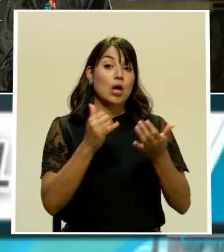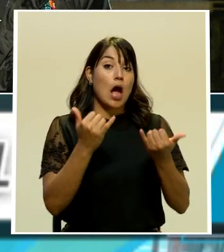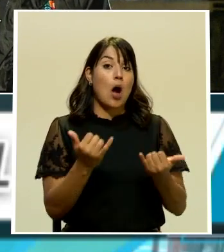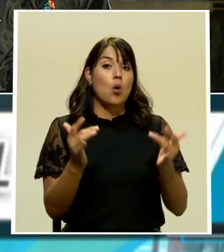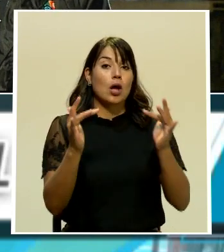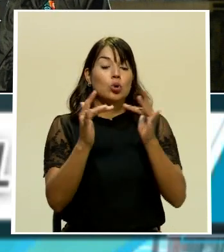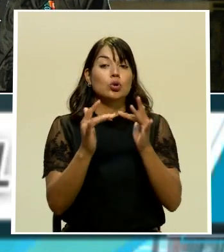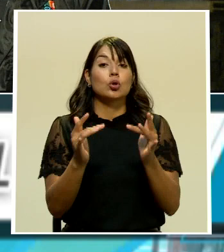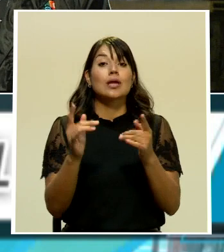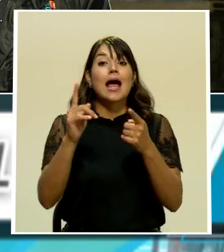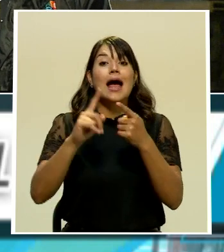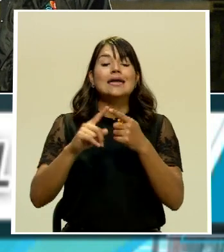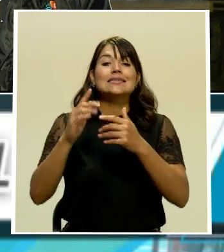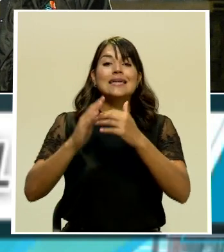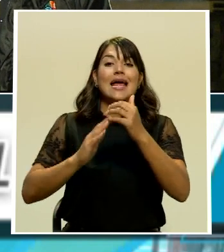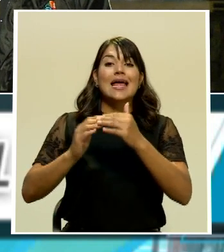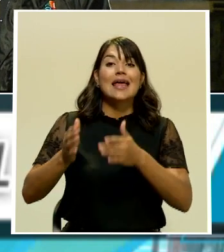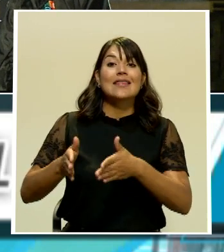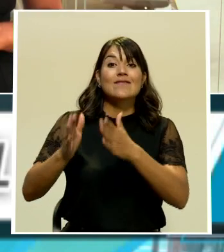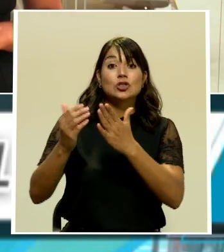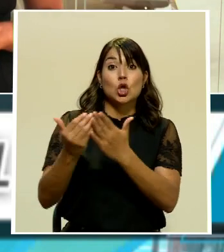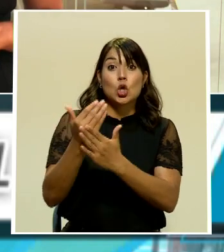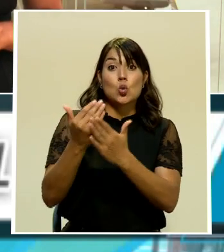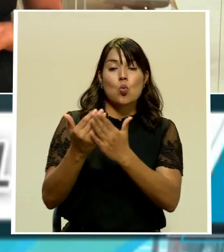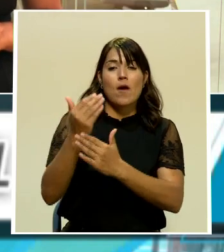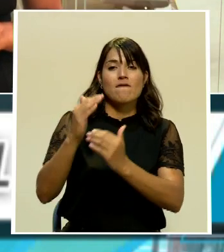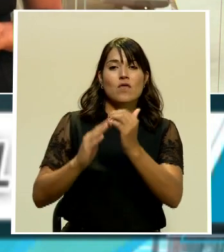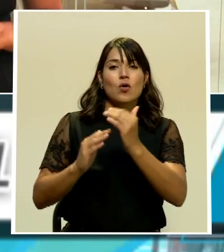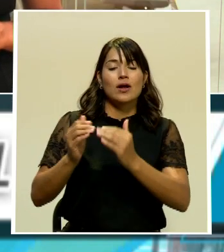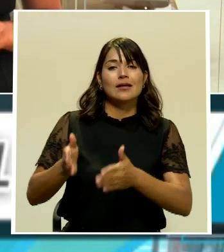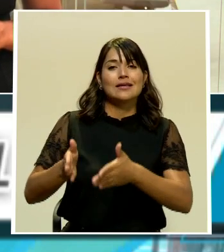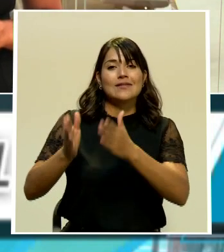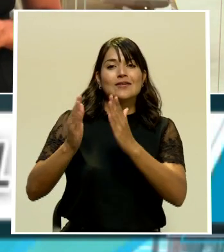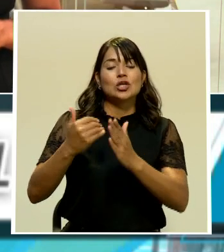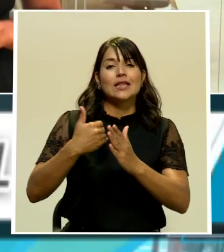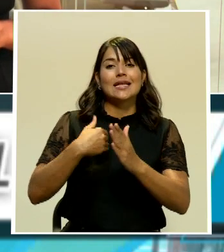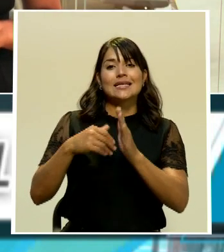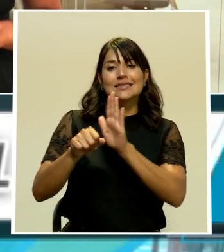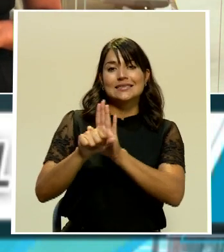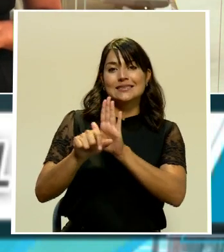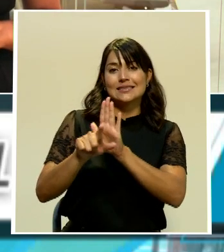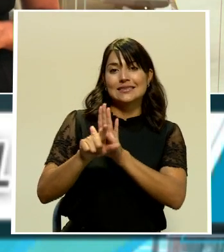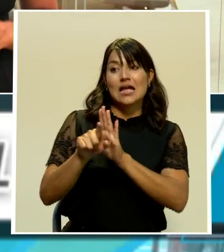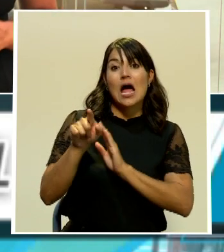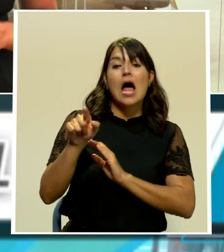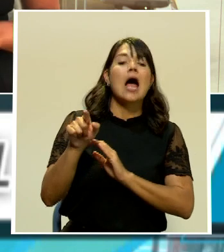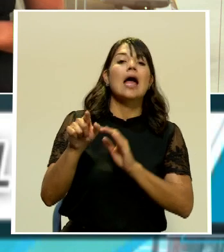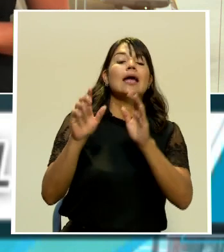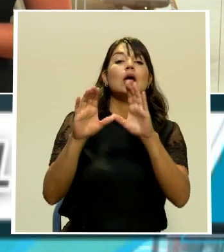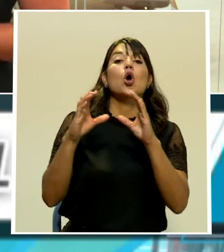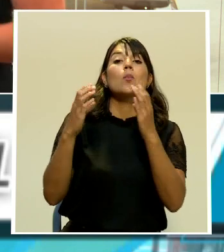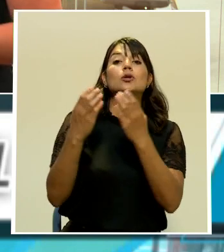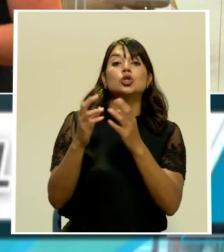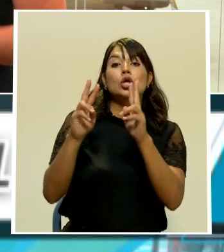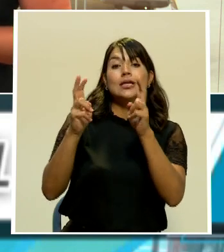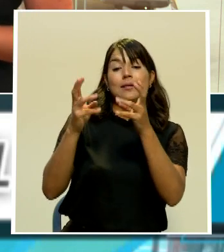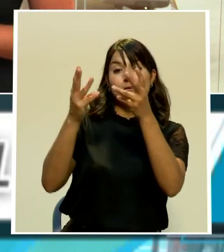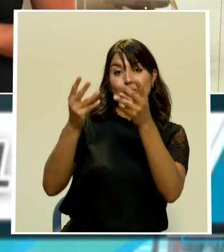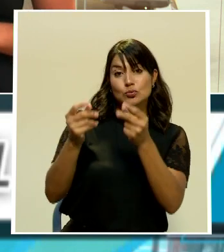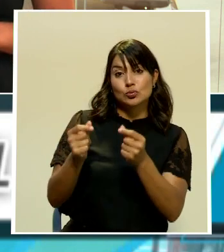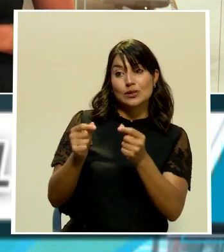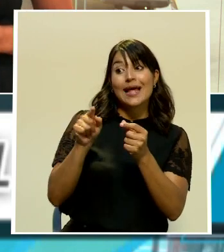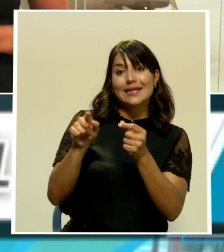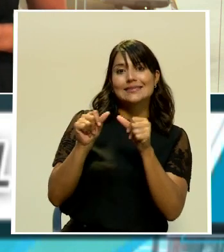hasta el edificio, el nuevo edificio de la Asamblea Legislativa en donde la Comisión de Asuntos Hacendarios